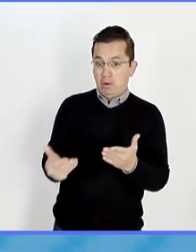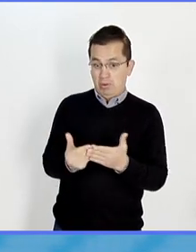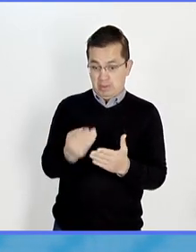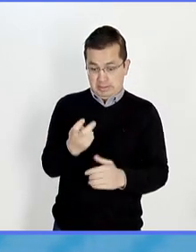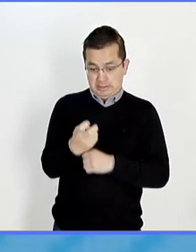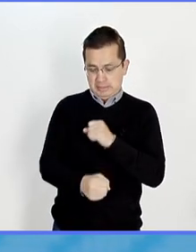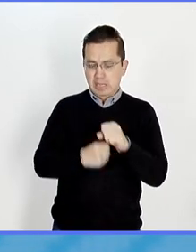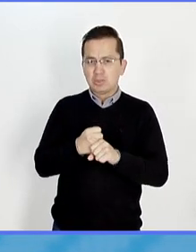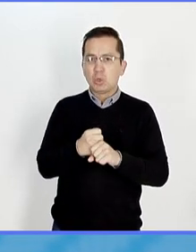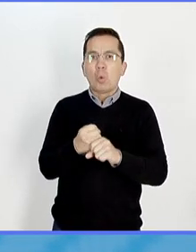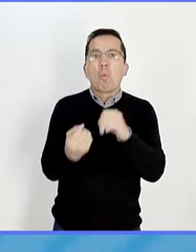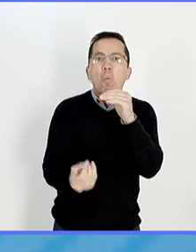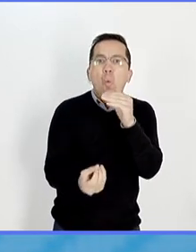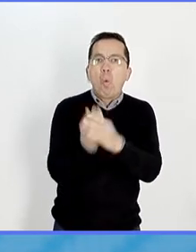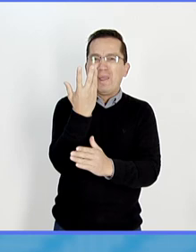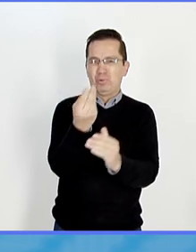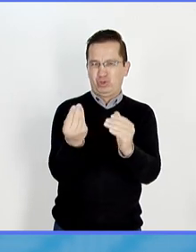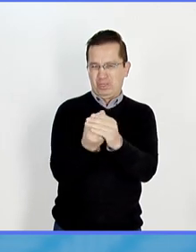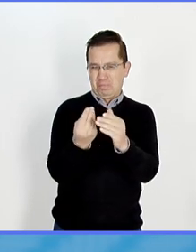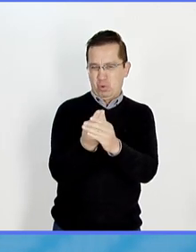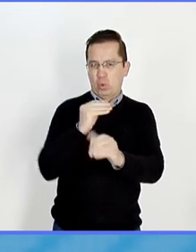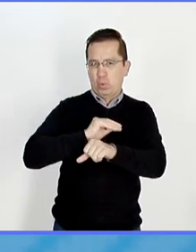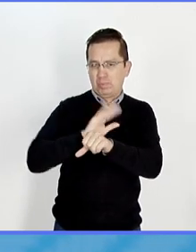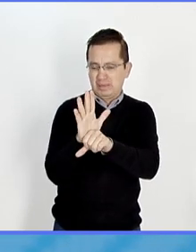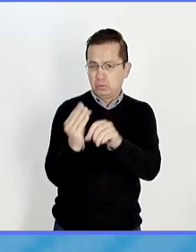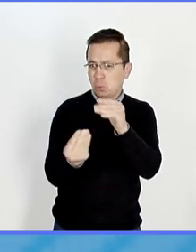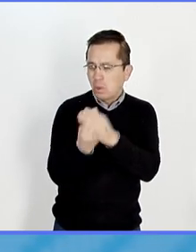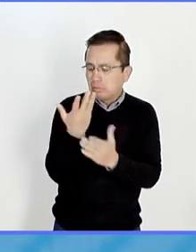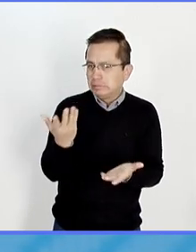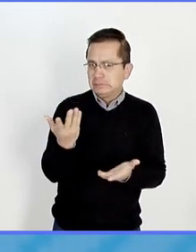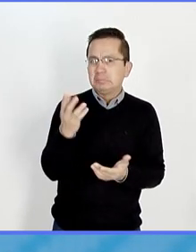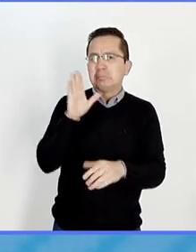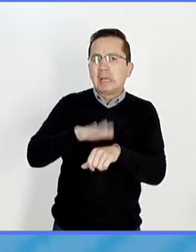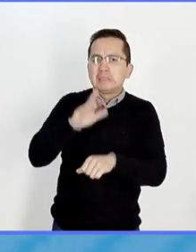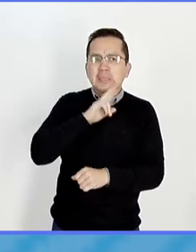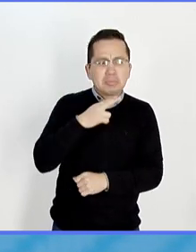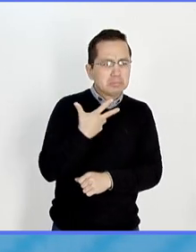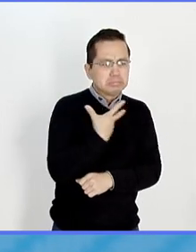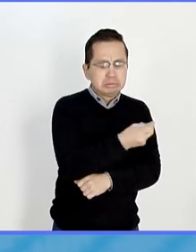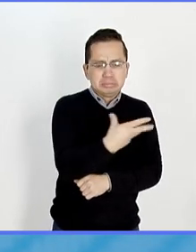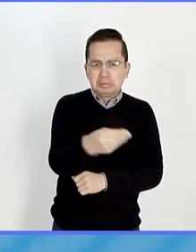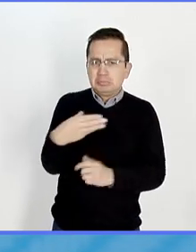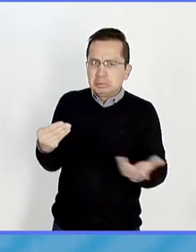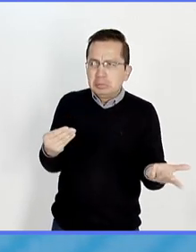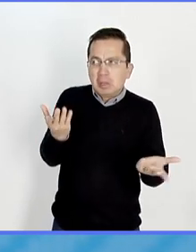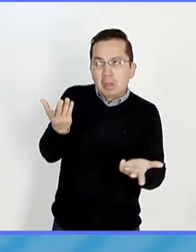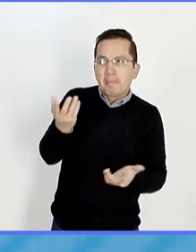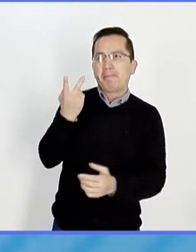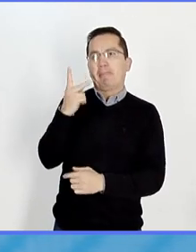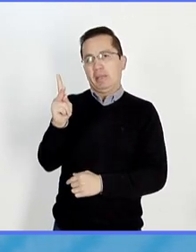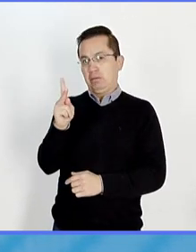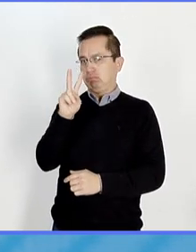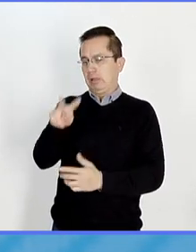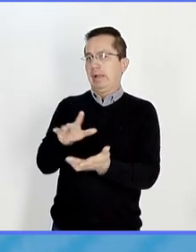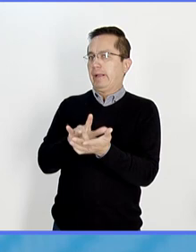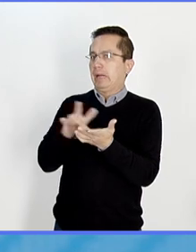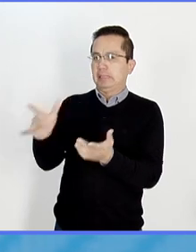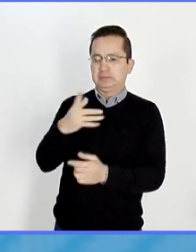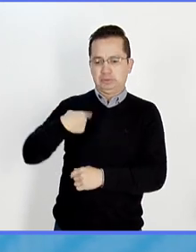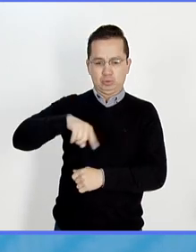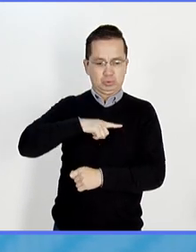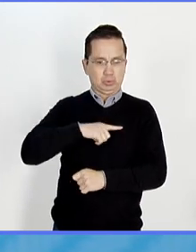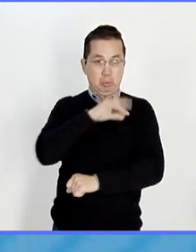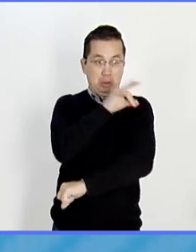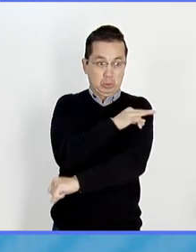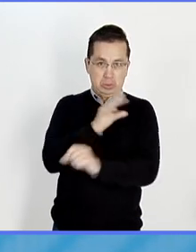muy contagiosa, pero pues un factor importante es esta protección que ya tenemos tanto por las vacunas, por los contagios